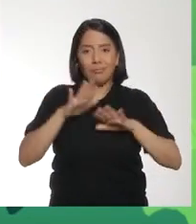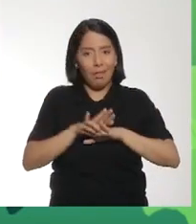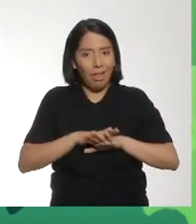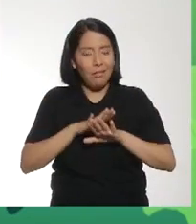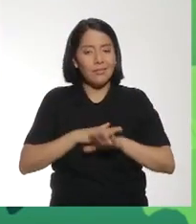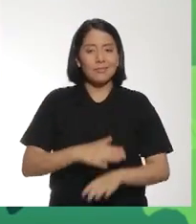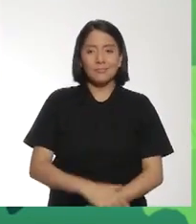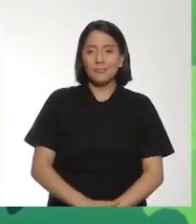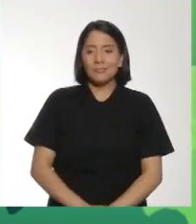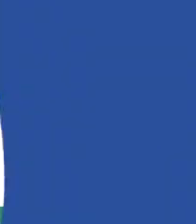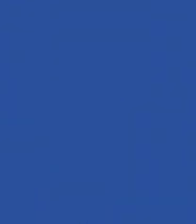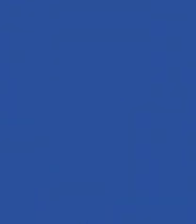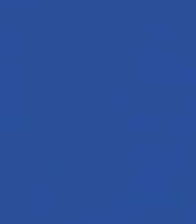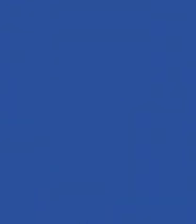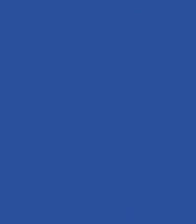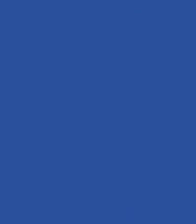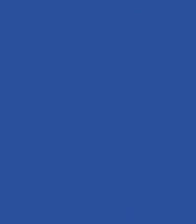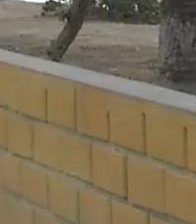que entrégate al juego